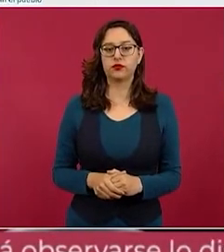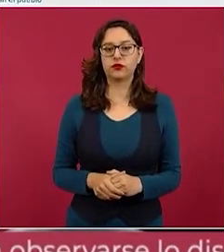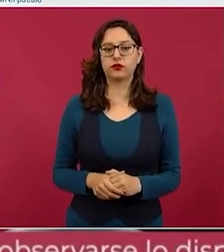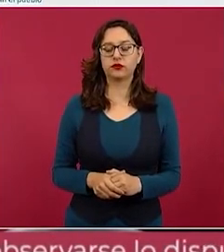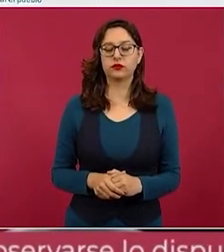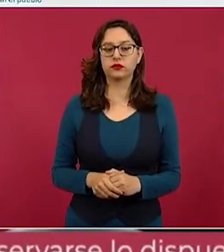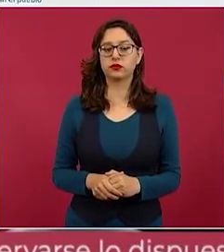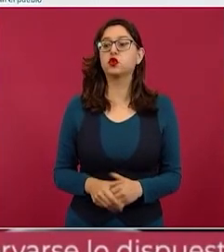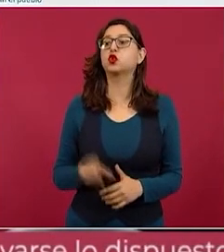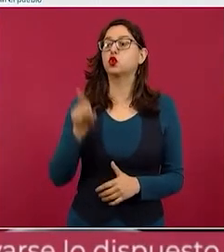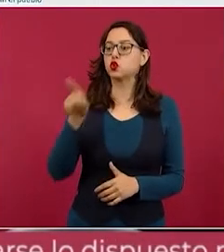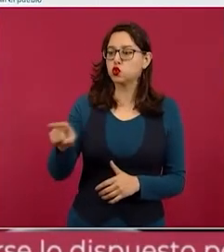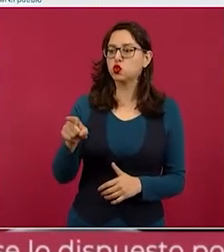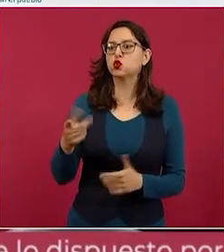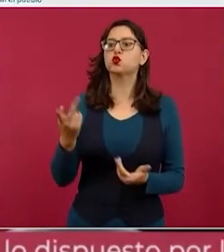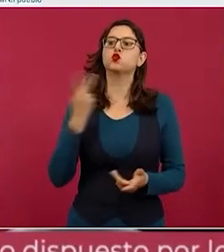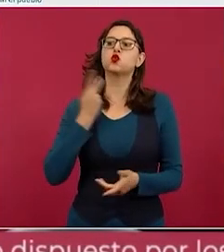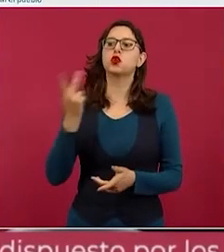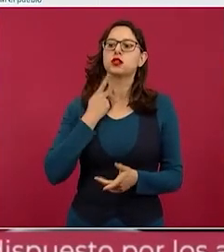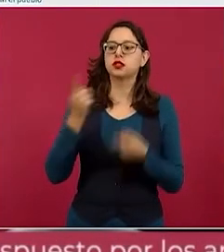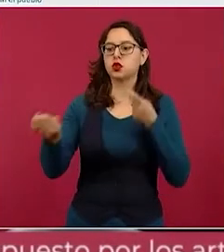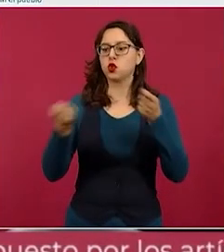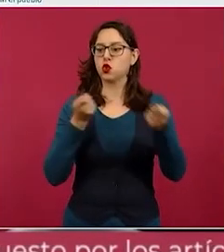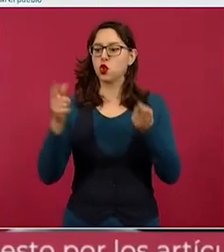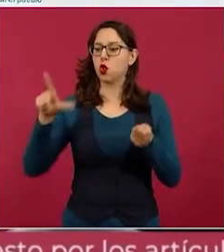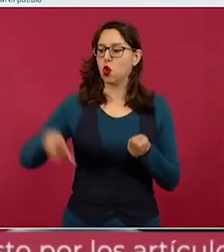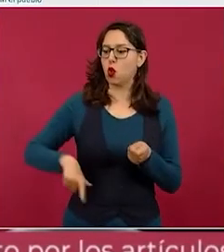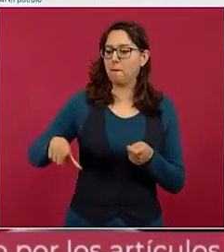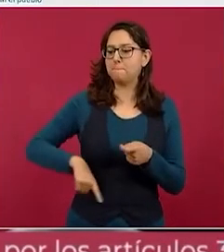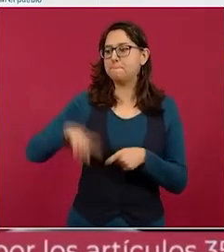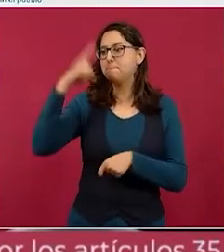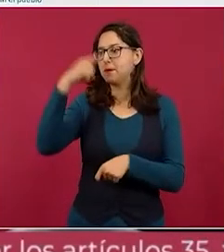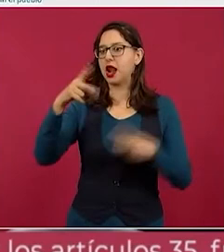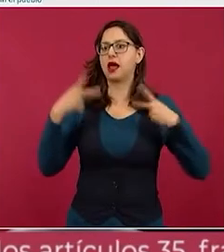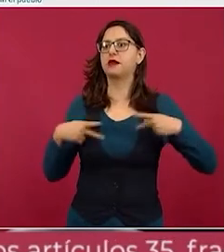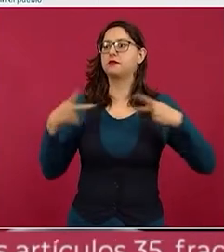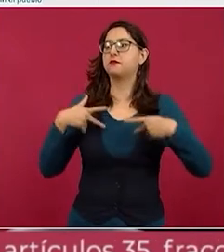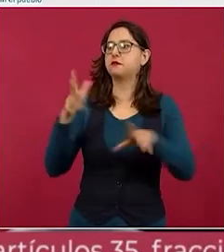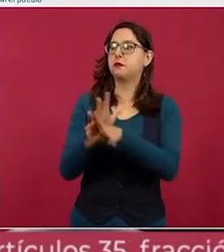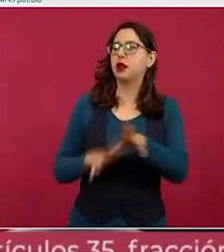aplicando una política humanista en favor de los más necesitados.